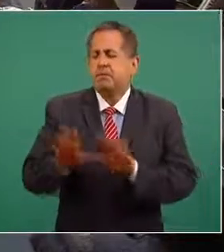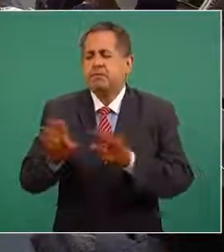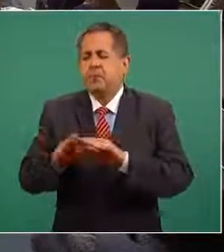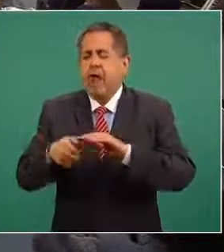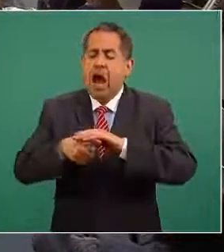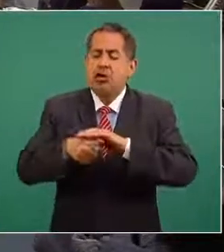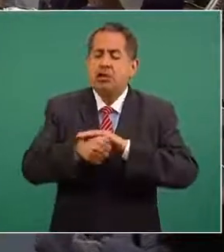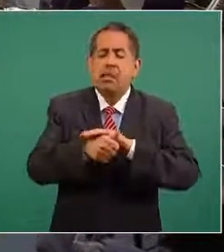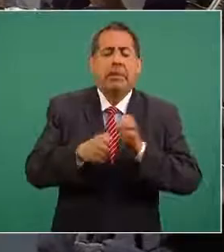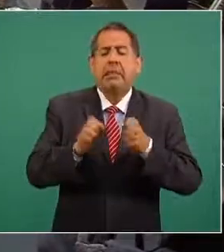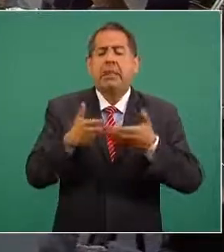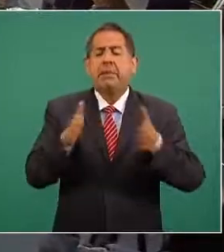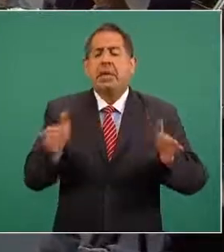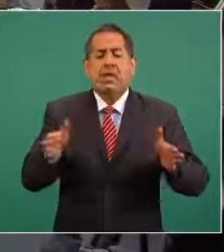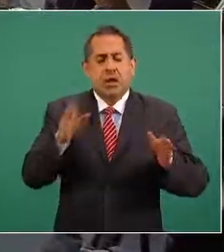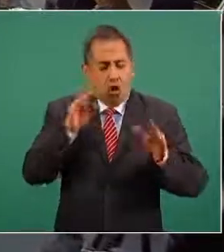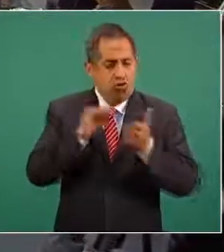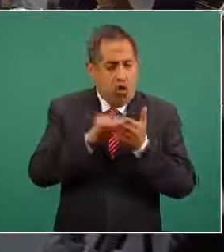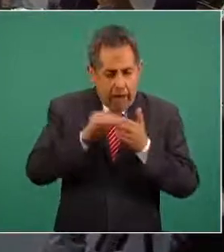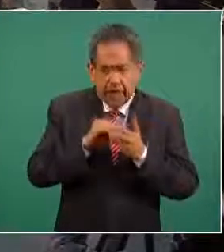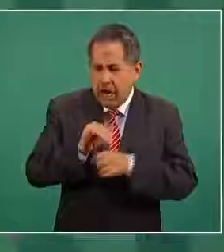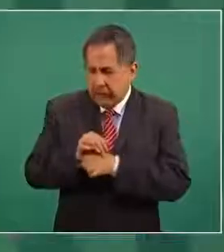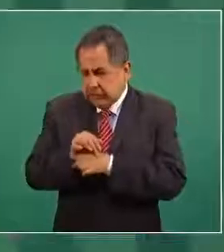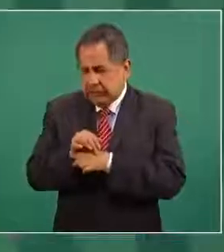Ayotzinapa estamos